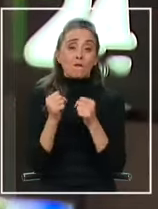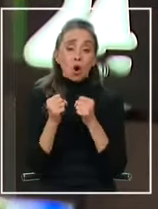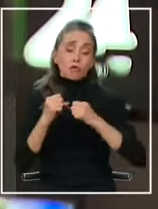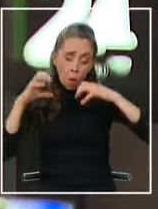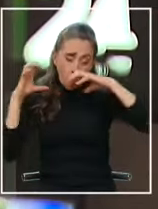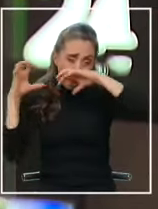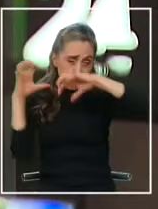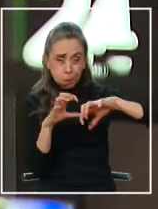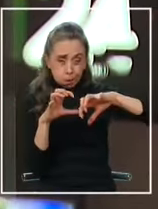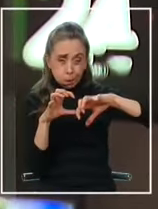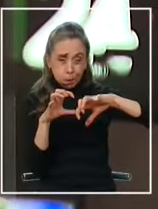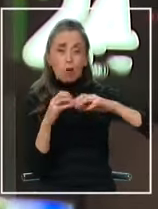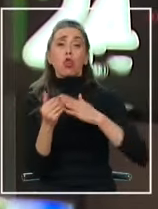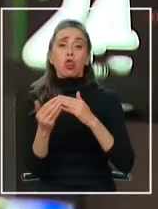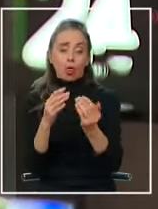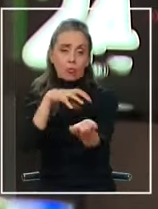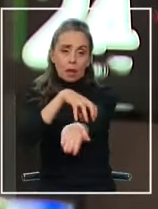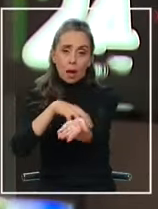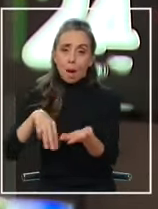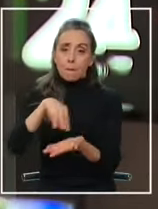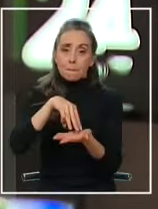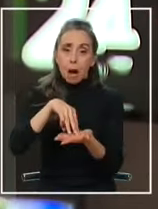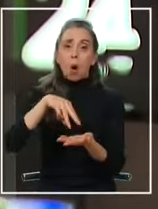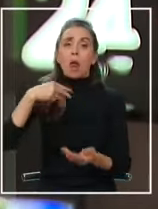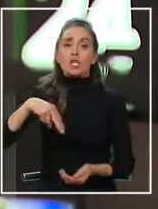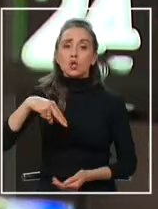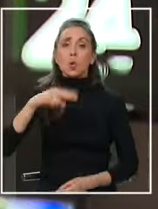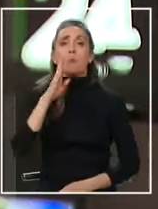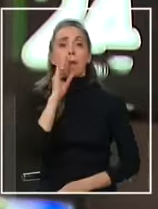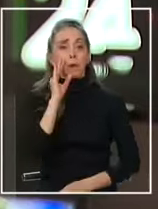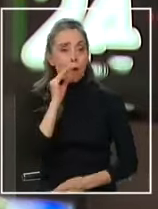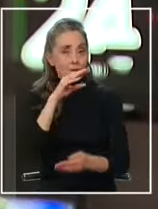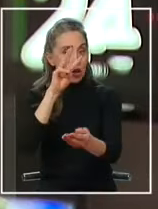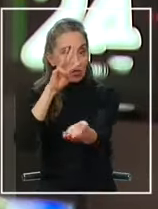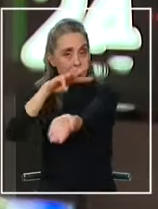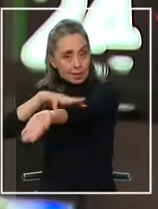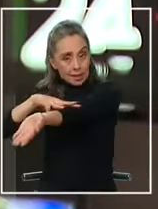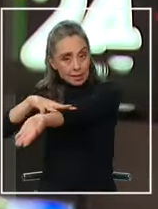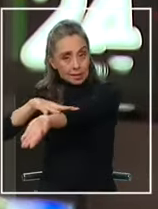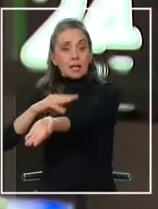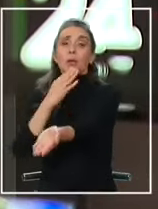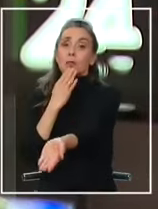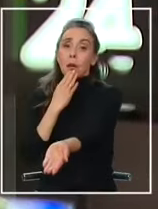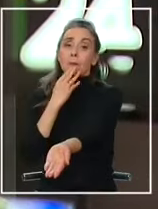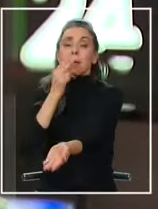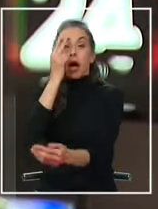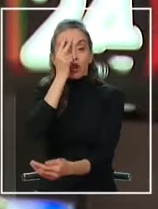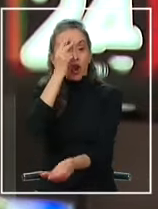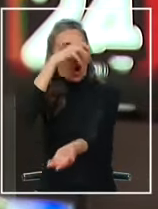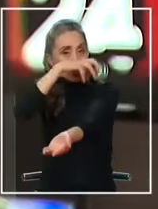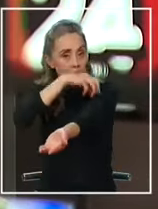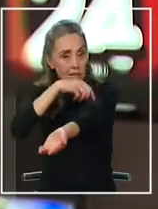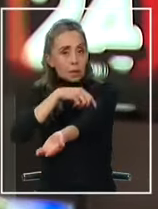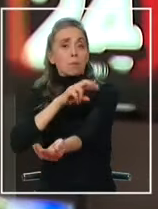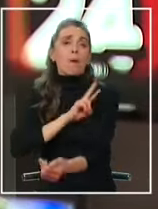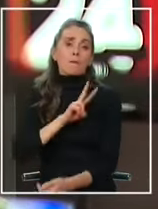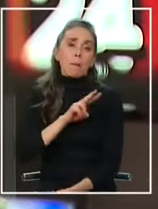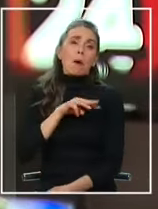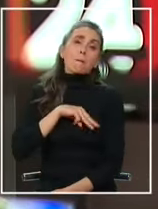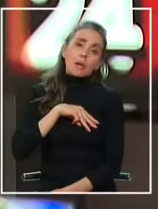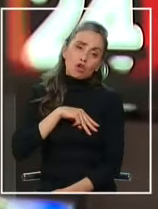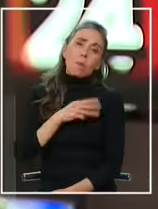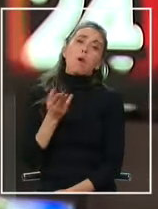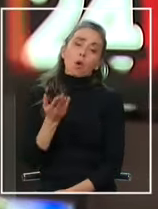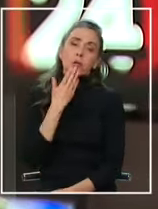concentrado entre la región de Maule, Ñuble y Bío Bío, no quitándole el peso a la región de Coquimbo, Valparaíso, Metropolitana,